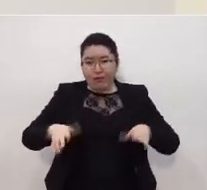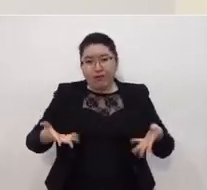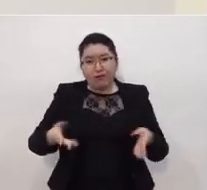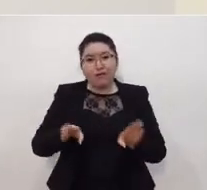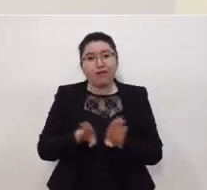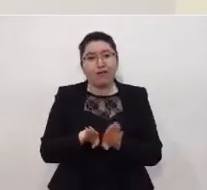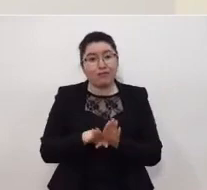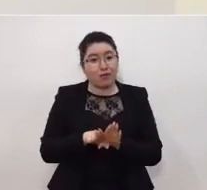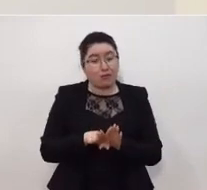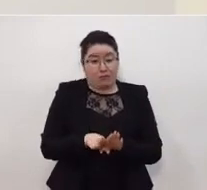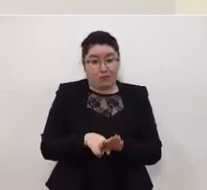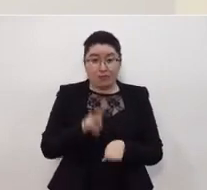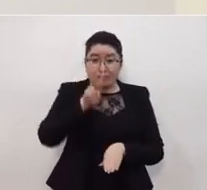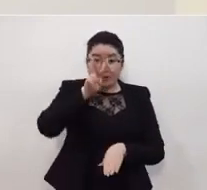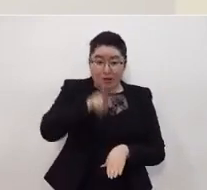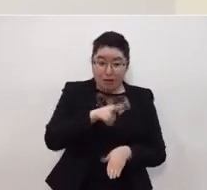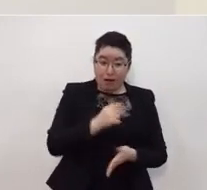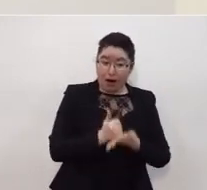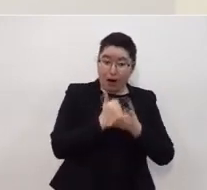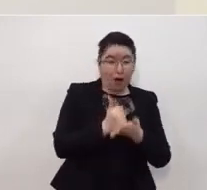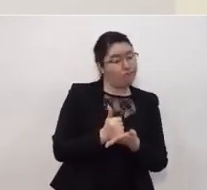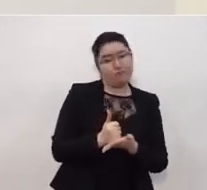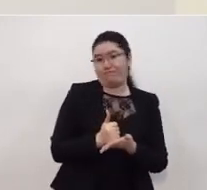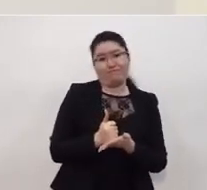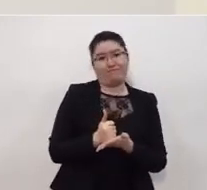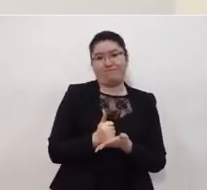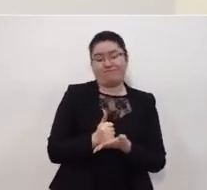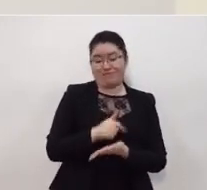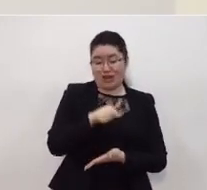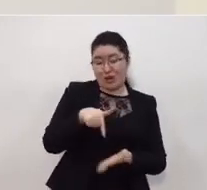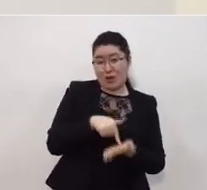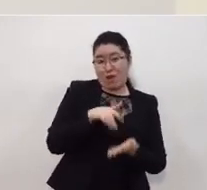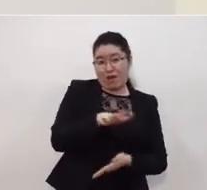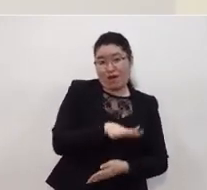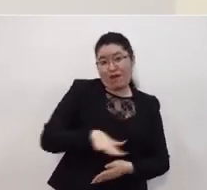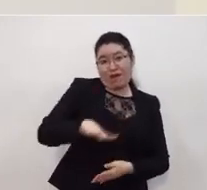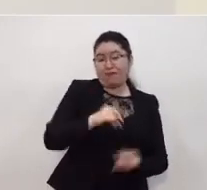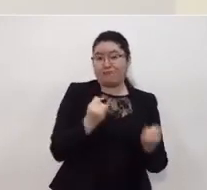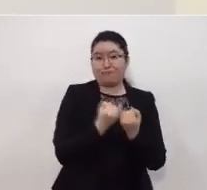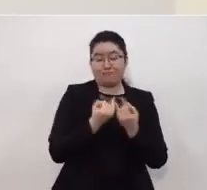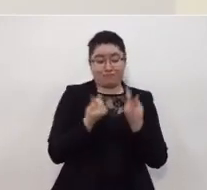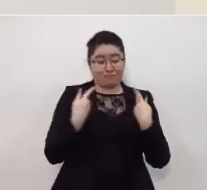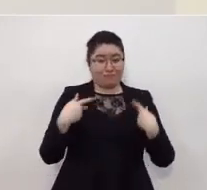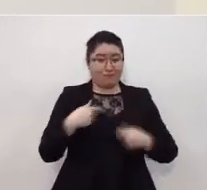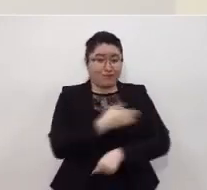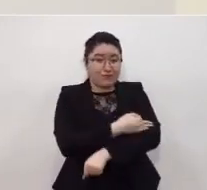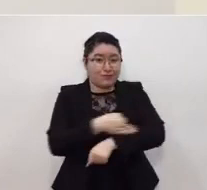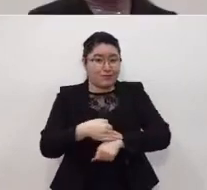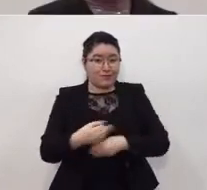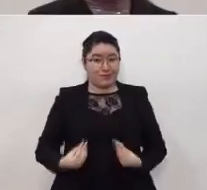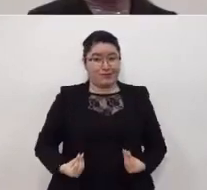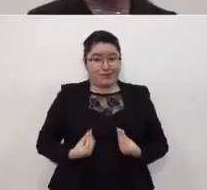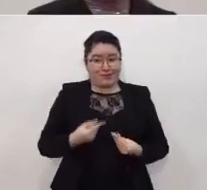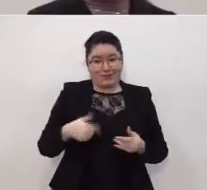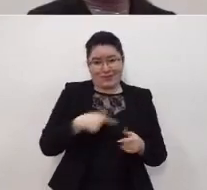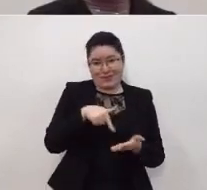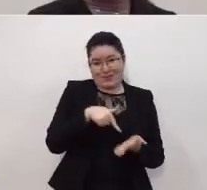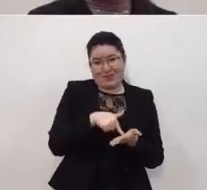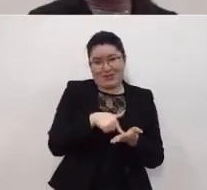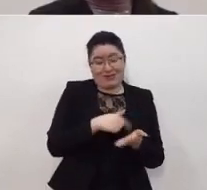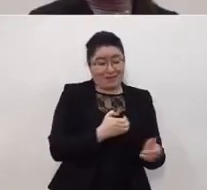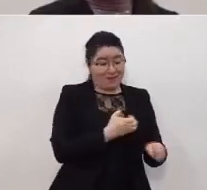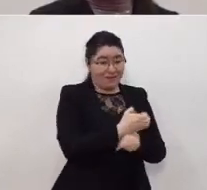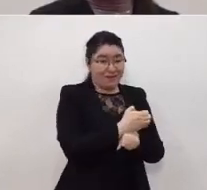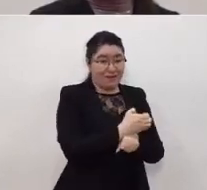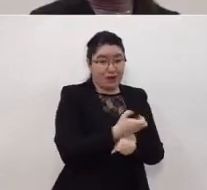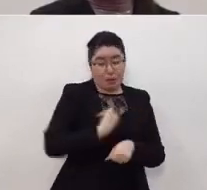no tendría el impacto necesario el impacto que requerimos para el centro del país y las familias que viven en esta zona de nuestro estado y de nuestra